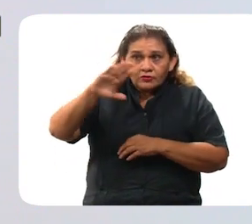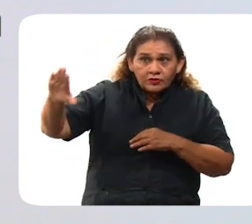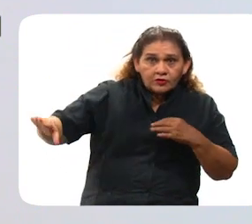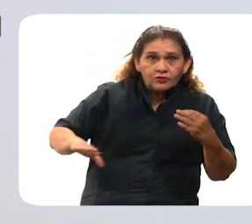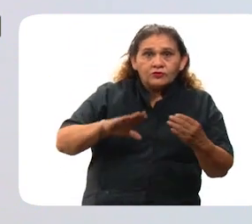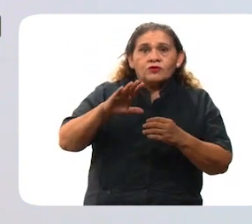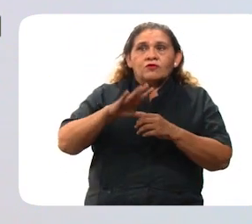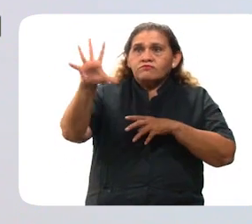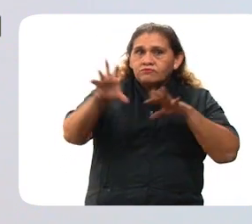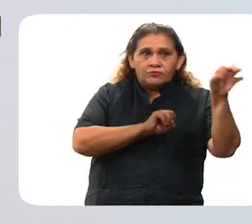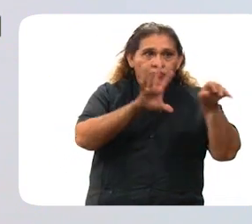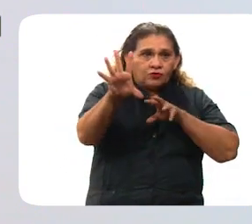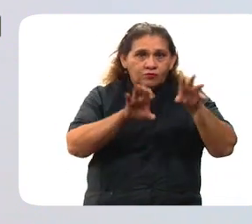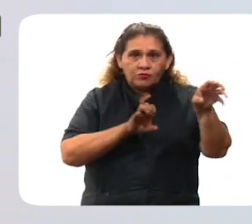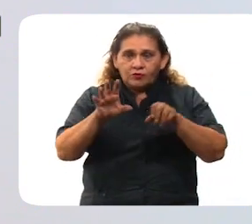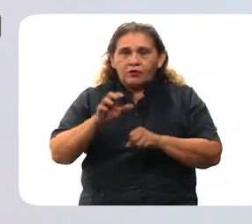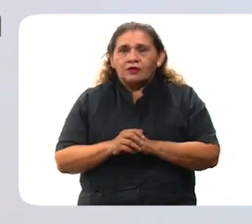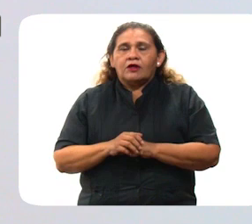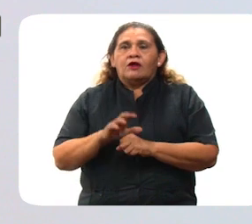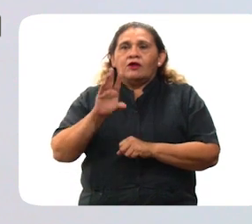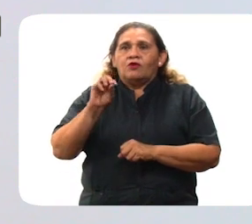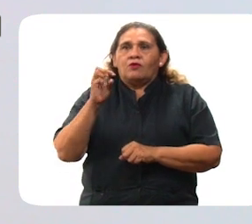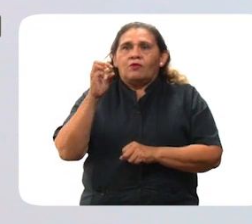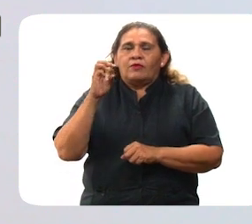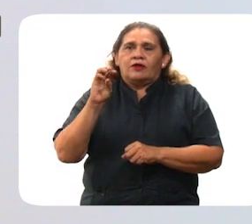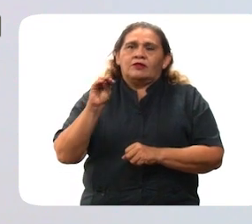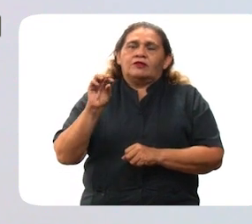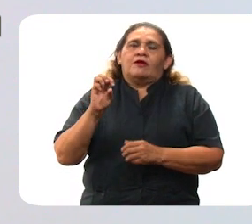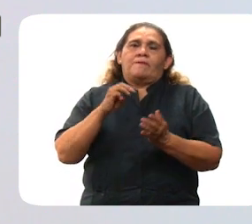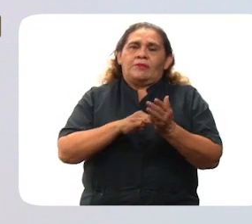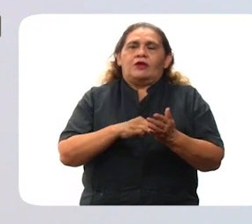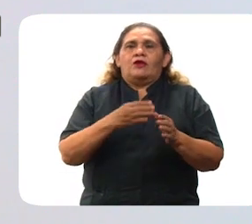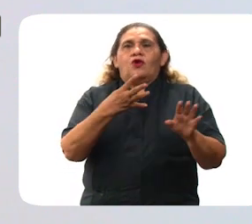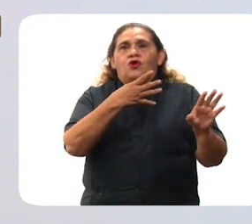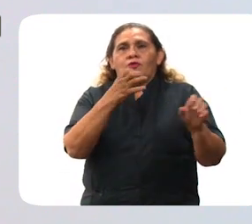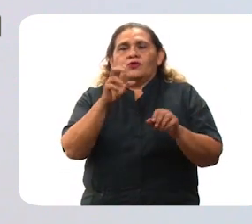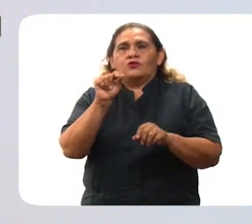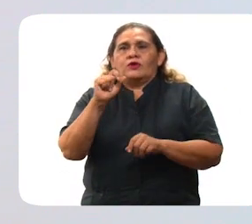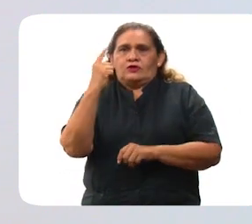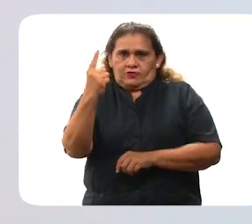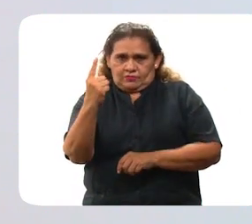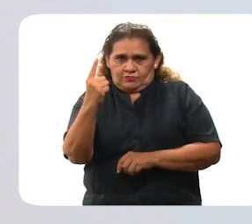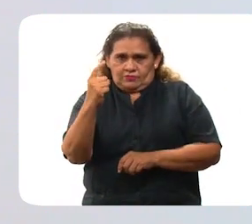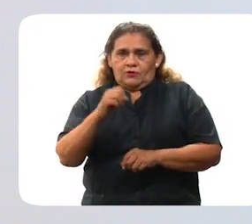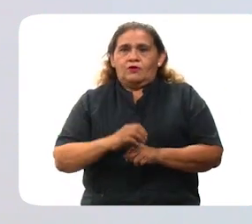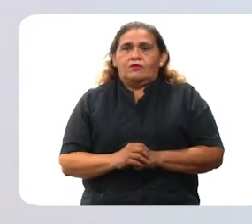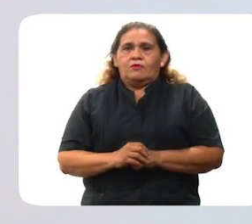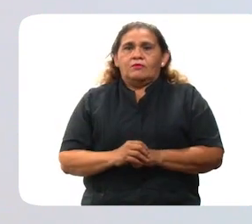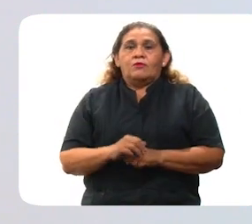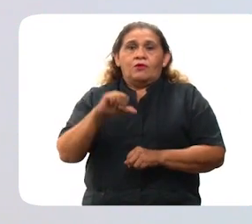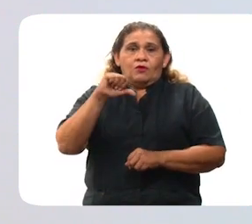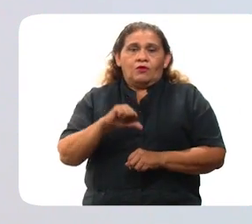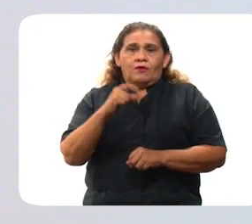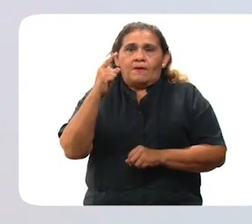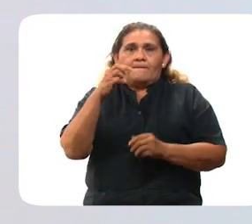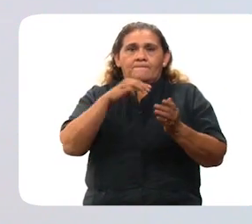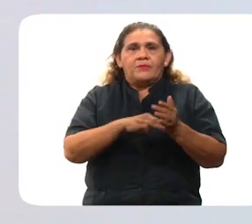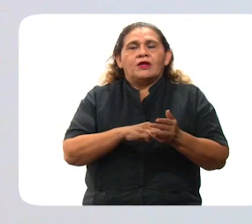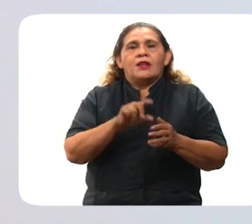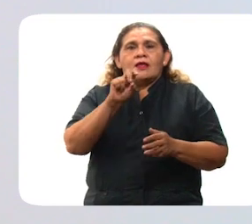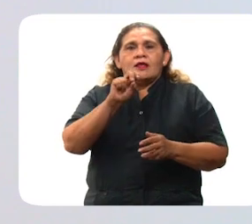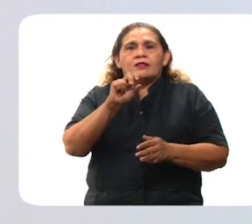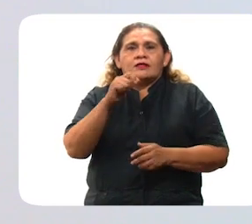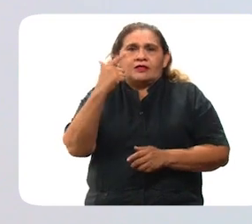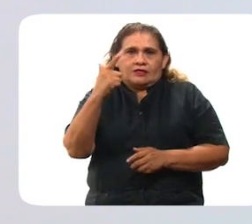contagios registrados, que es de 90,941. Hoy se detectaron 1,037